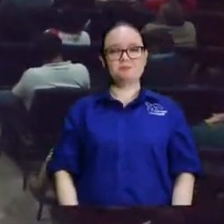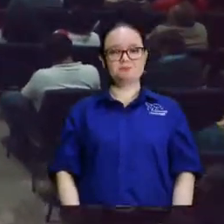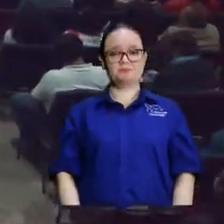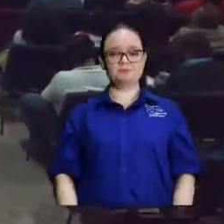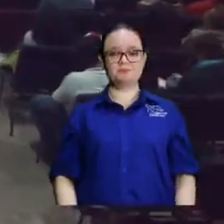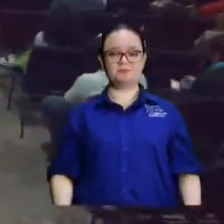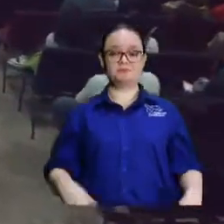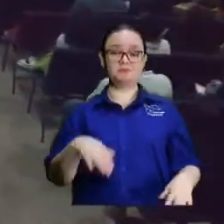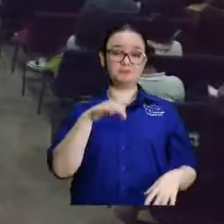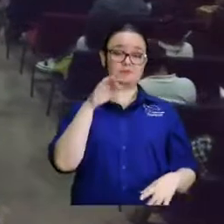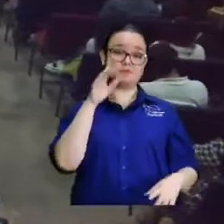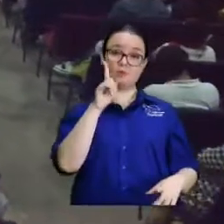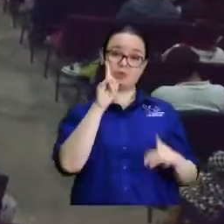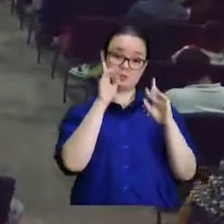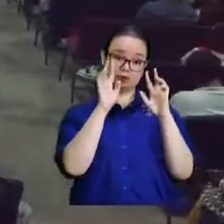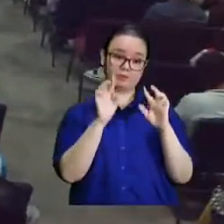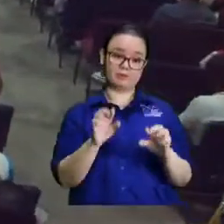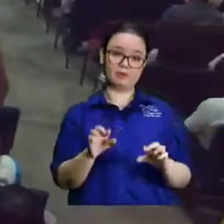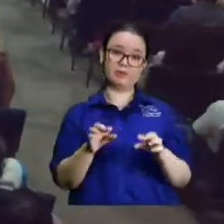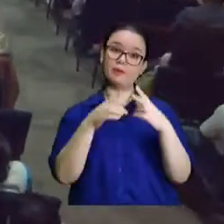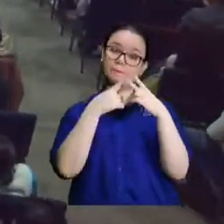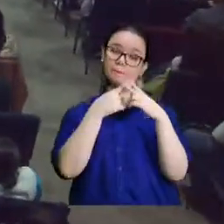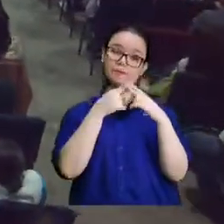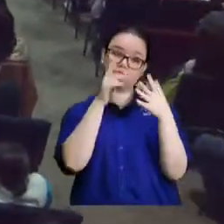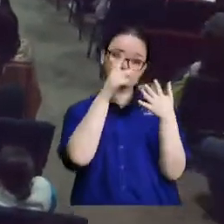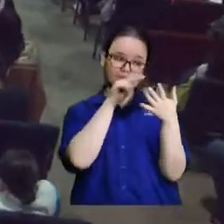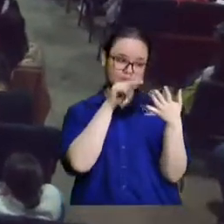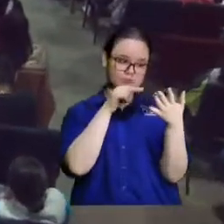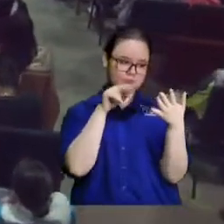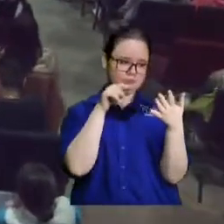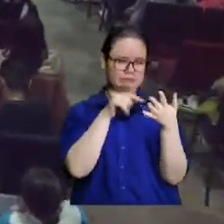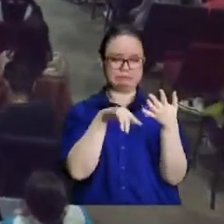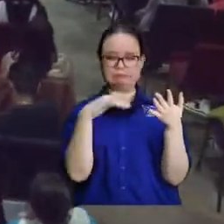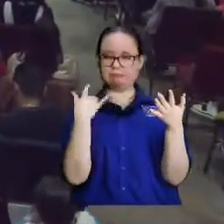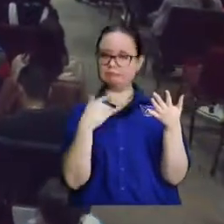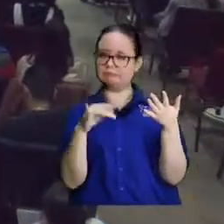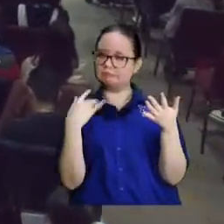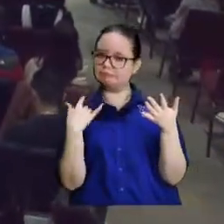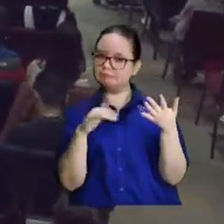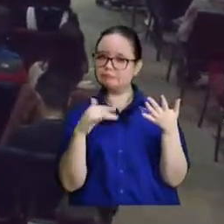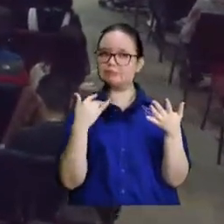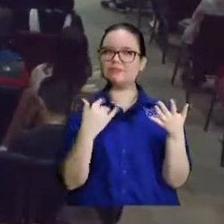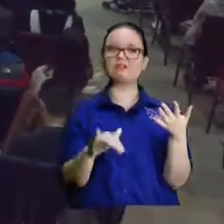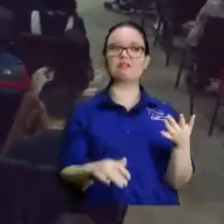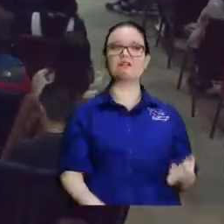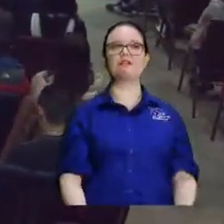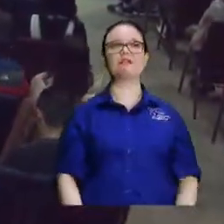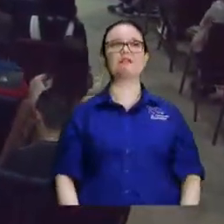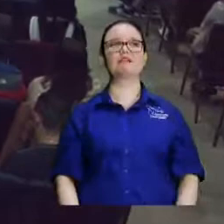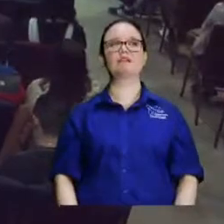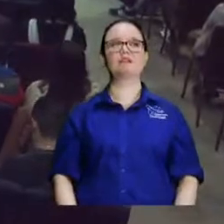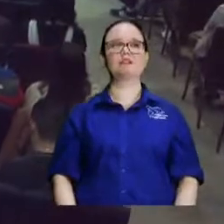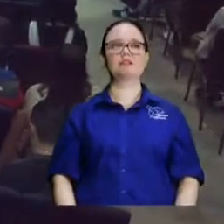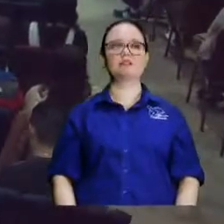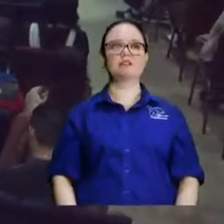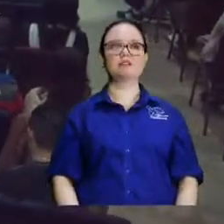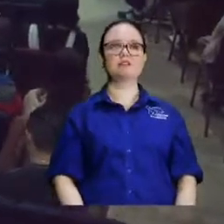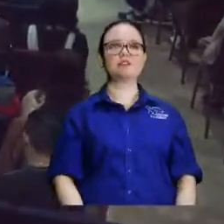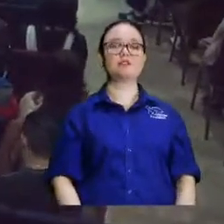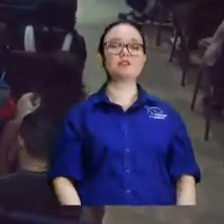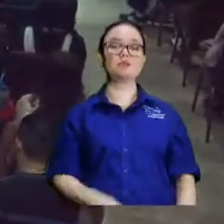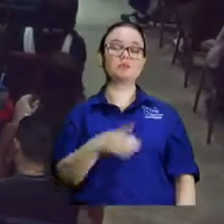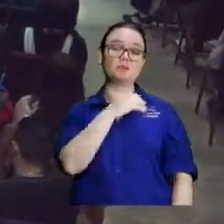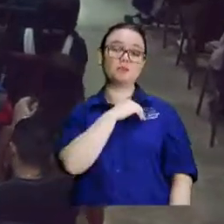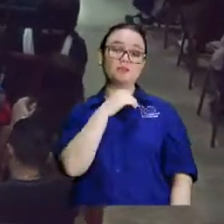y uno hermano uno termina oyendo unas cosas ala uno termina oyendo unas cosas que uno quisiera